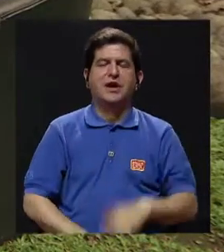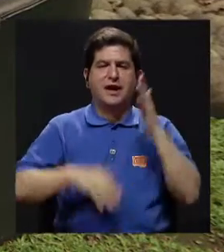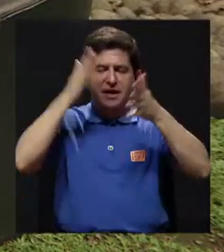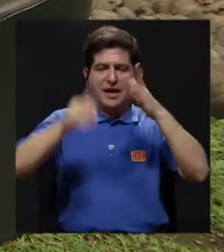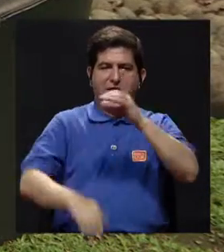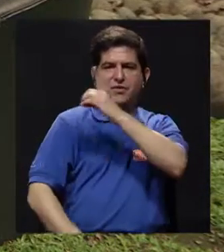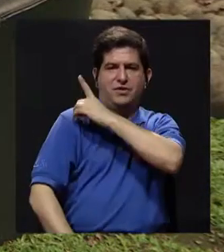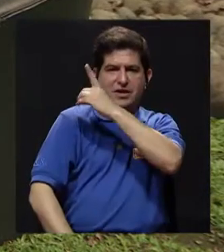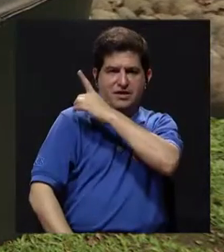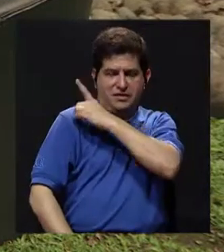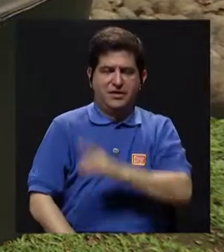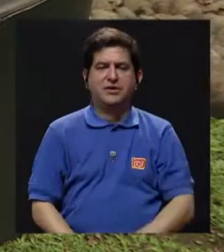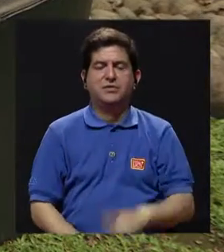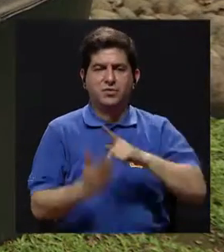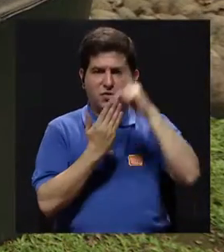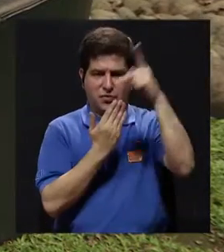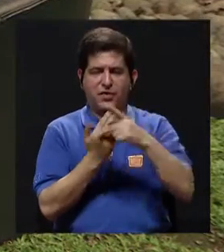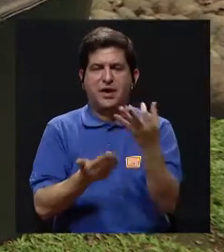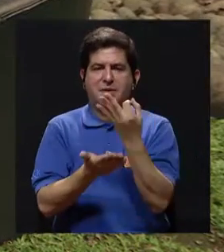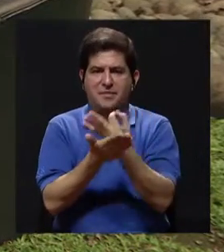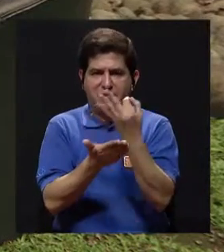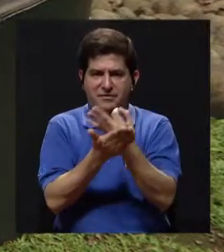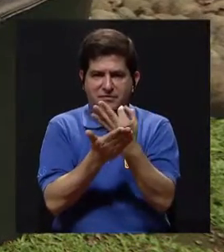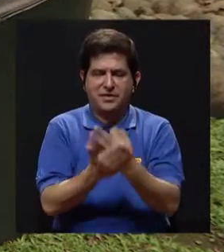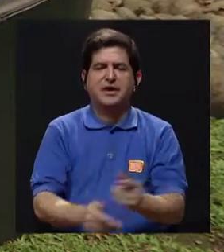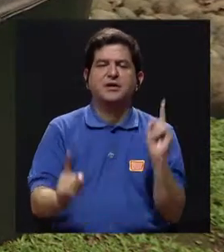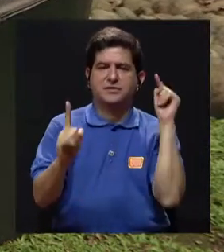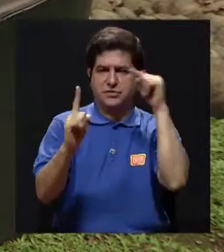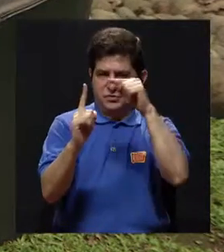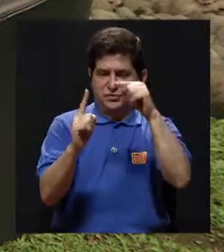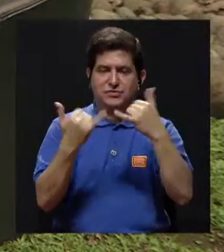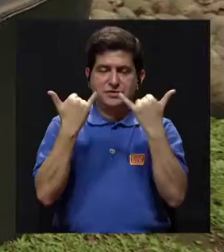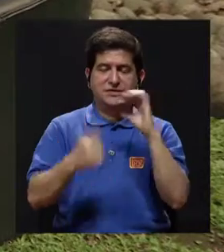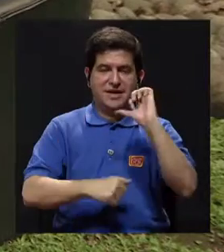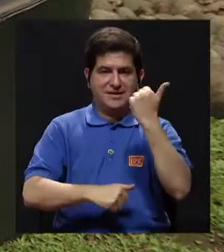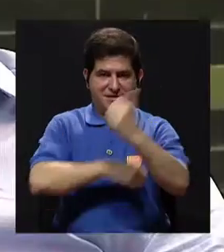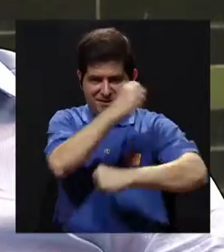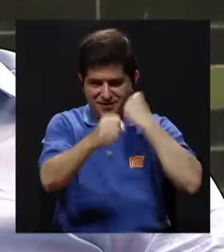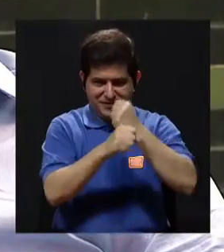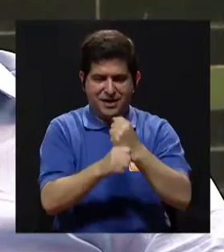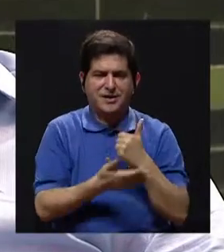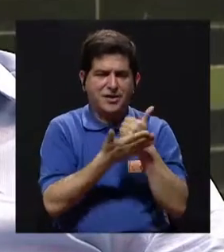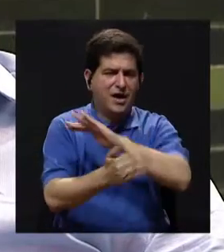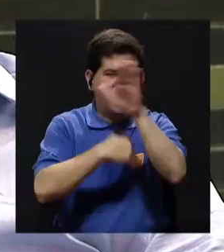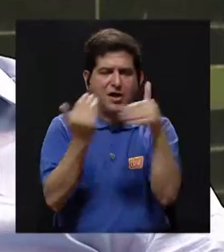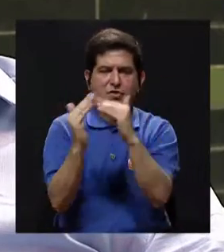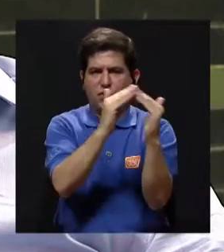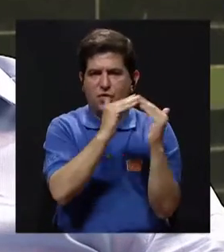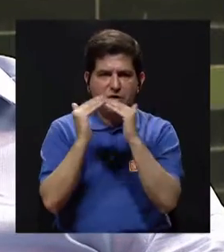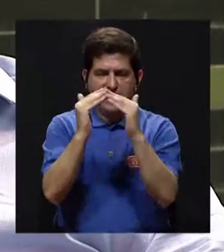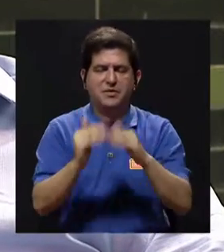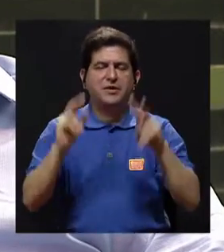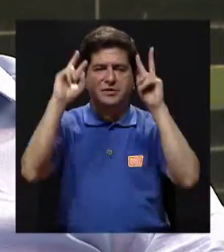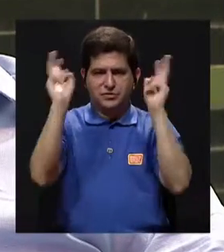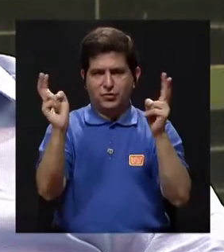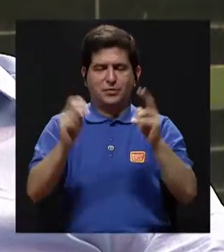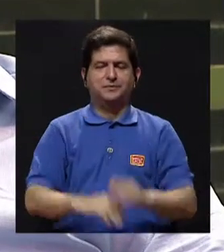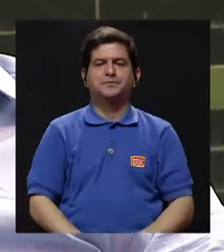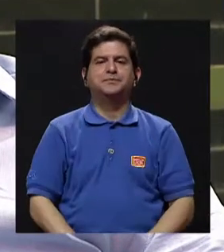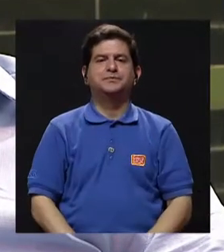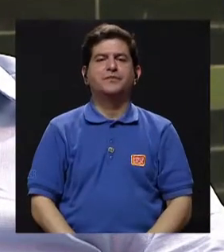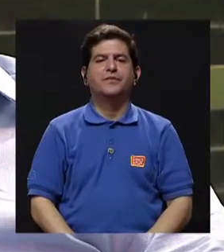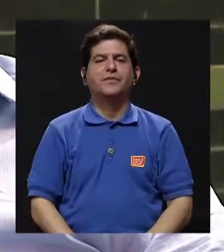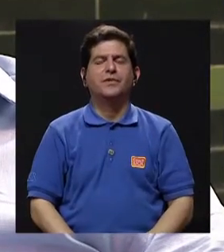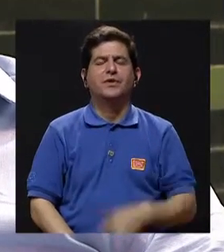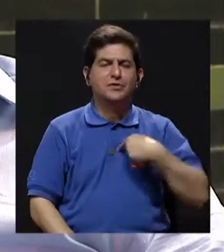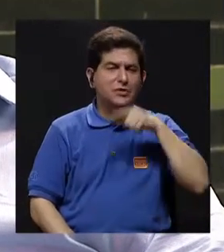creador y director ejecutivo del programa Finanzas con Propósito, que ya lleva 10 años para ayudando a toda la población en cuanto a este tema. Y